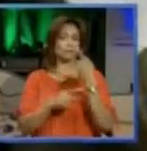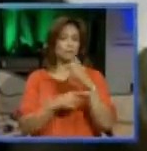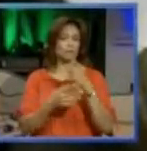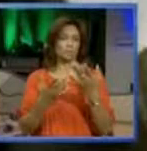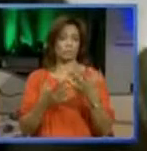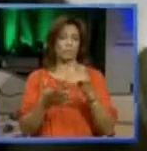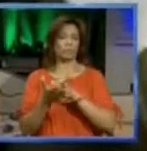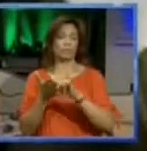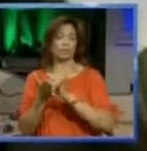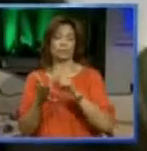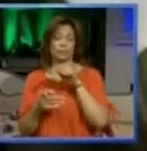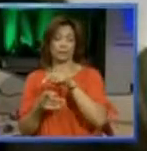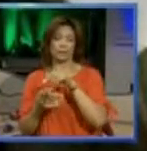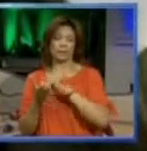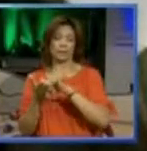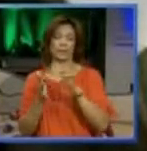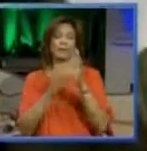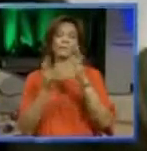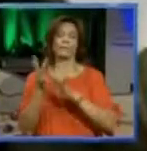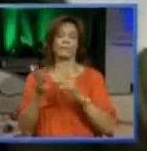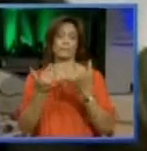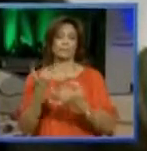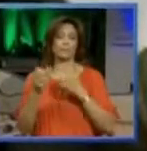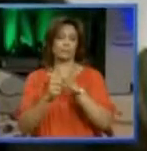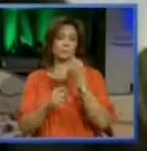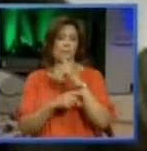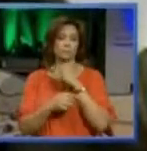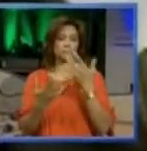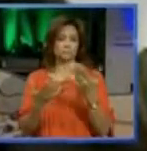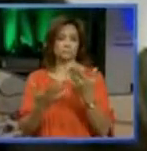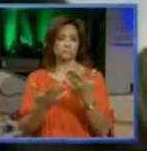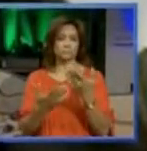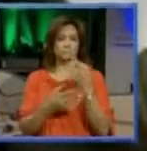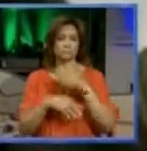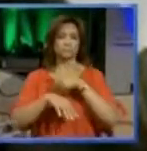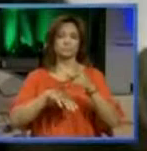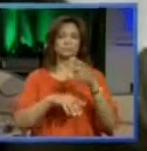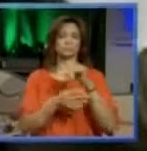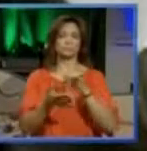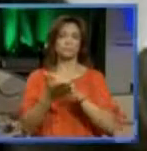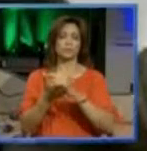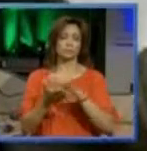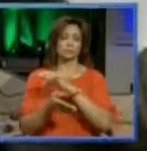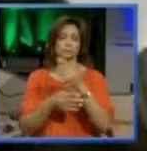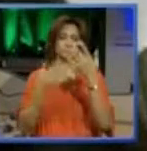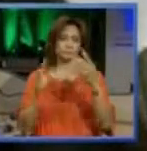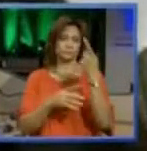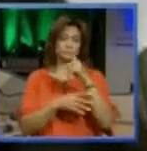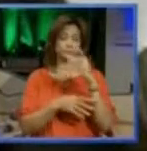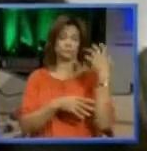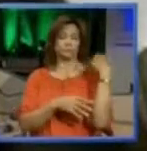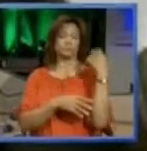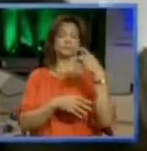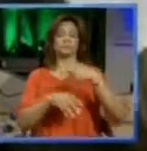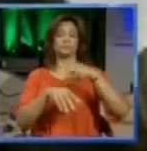su caso en Nueva York, porque en abril de este año el caso fue enviado a Nueva York y ya las autoridades